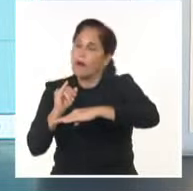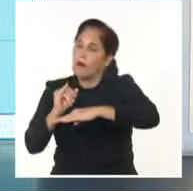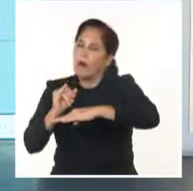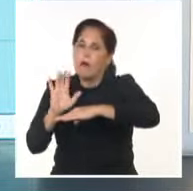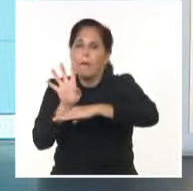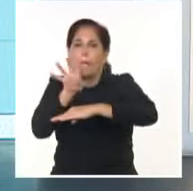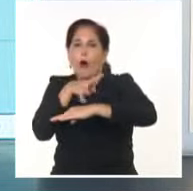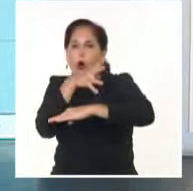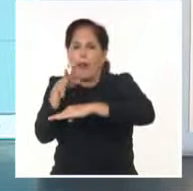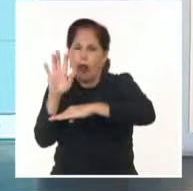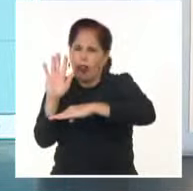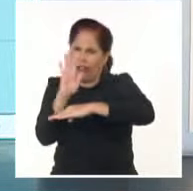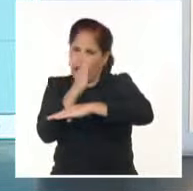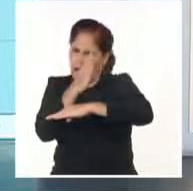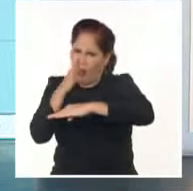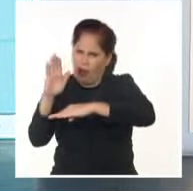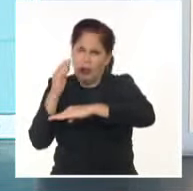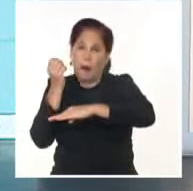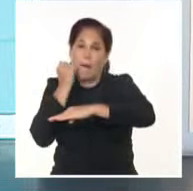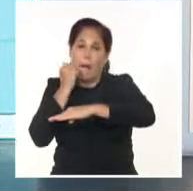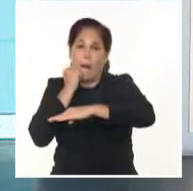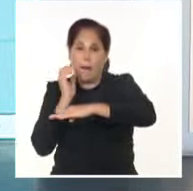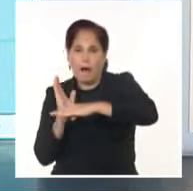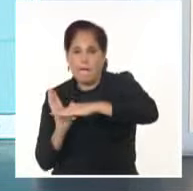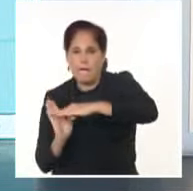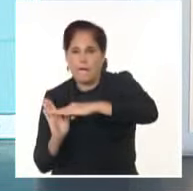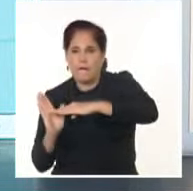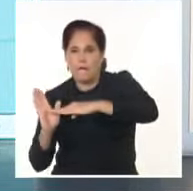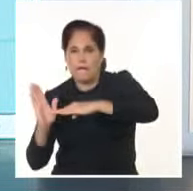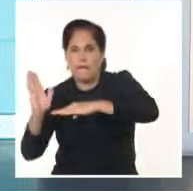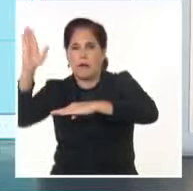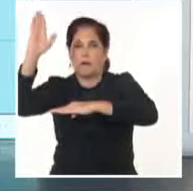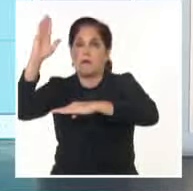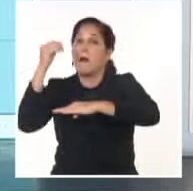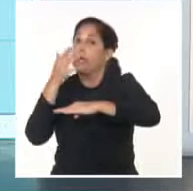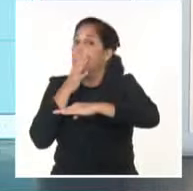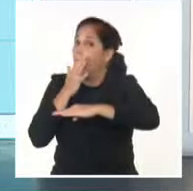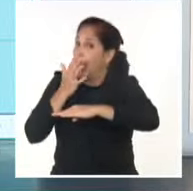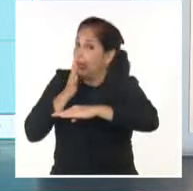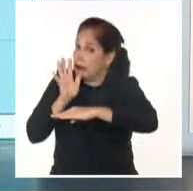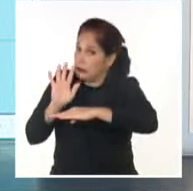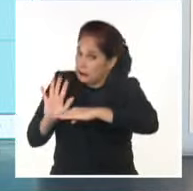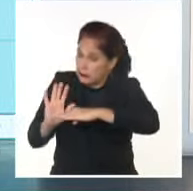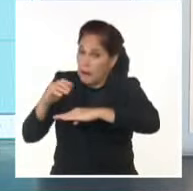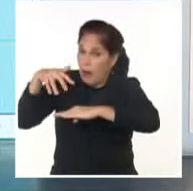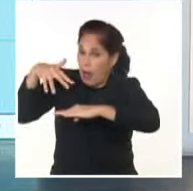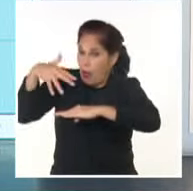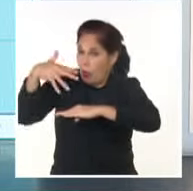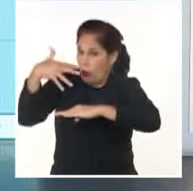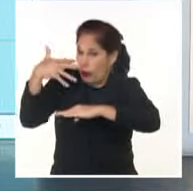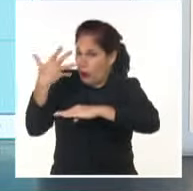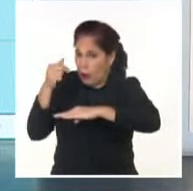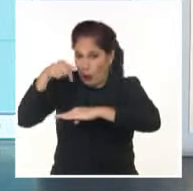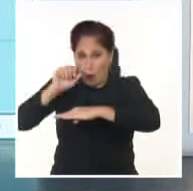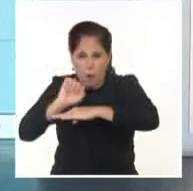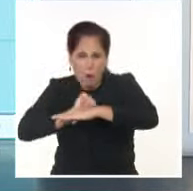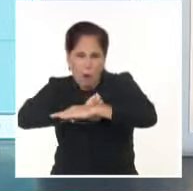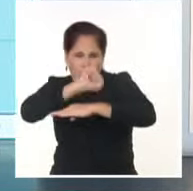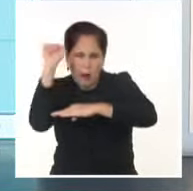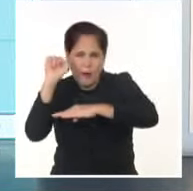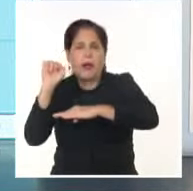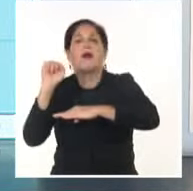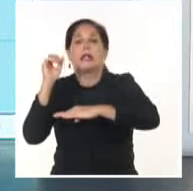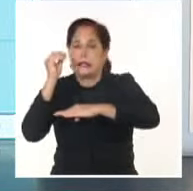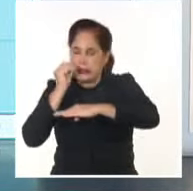de la incertidumbre que tenía, indicaban una tendencia un poco más hacia el extremo occidental, pero luego durante la madrugada y horas de esta mañana vuelven